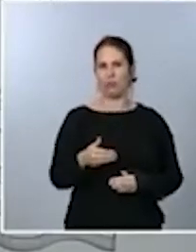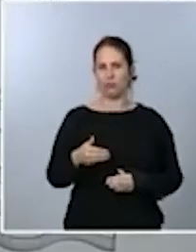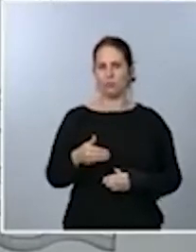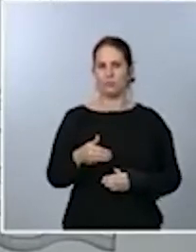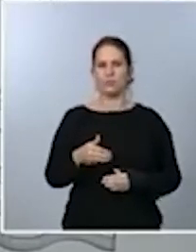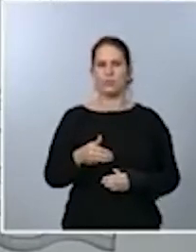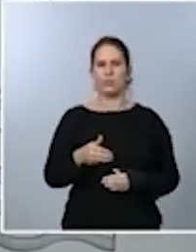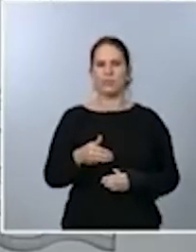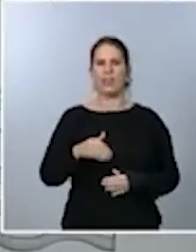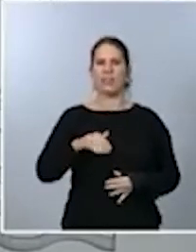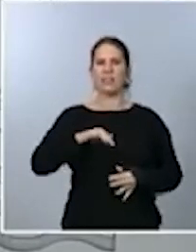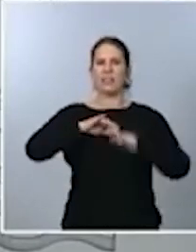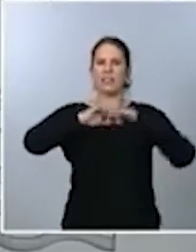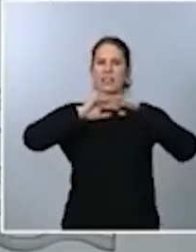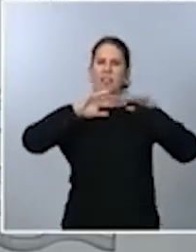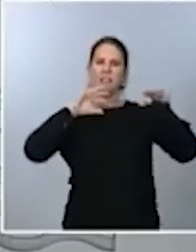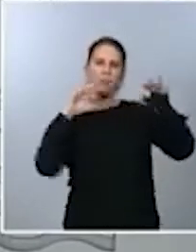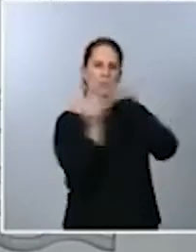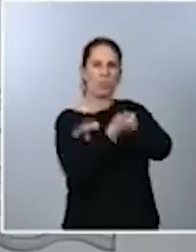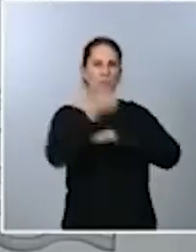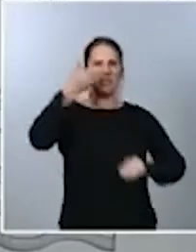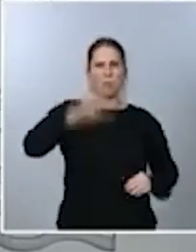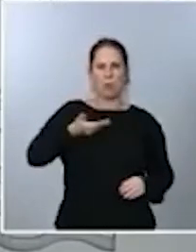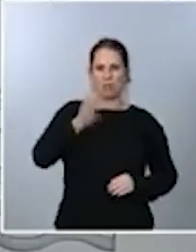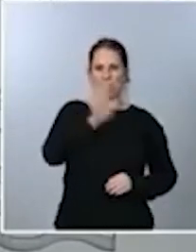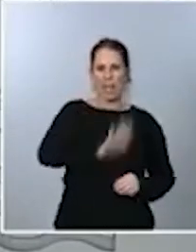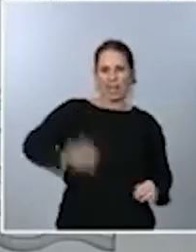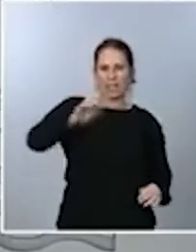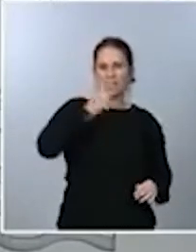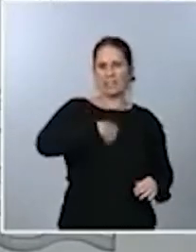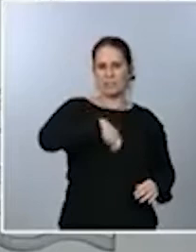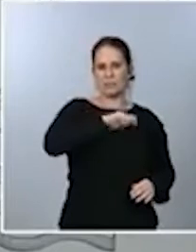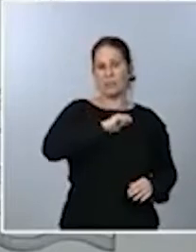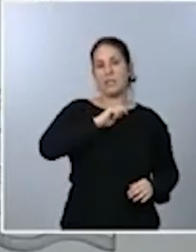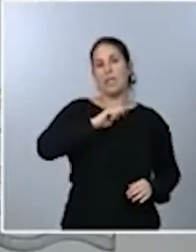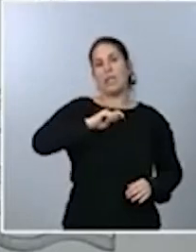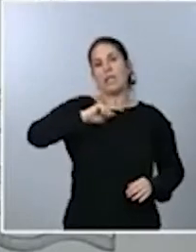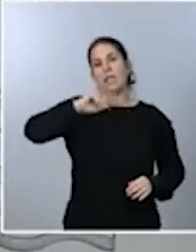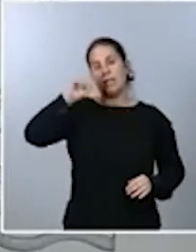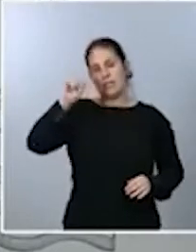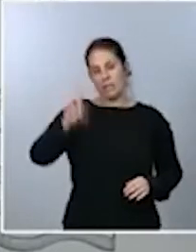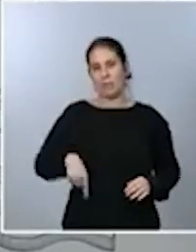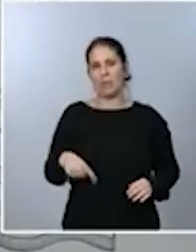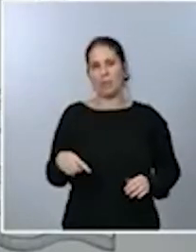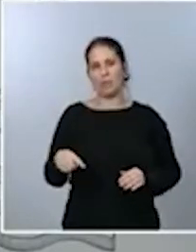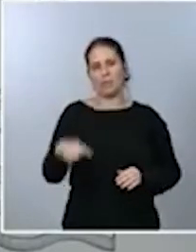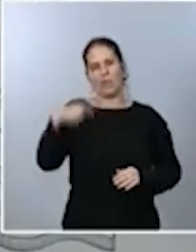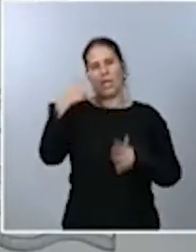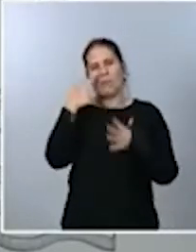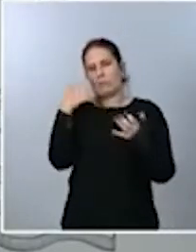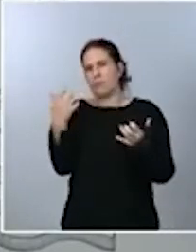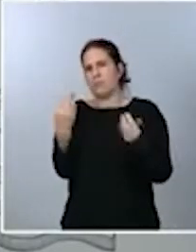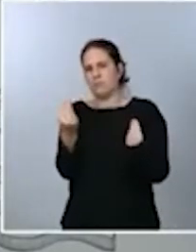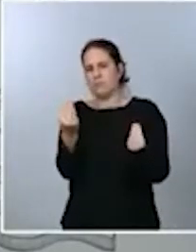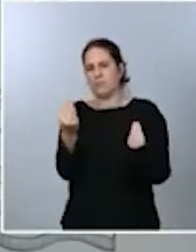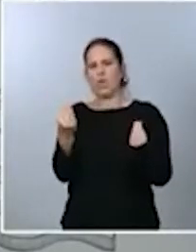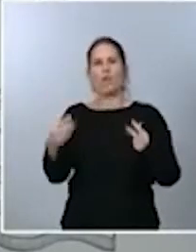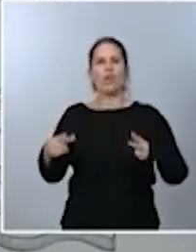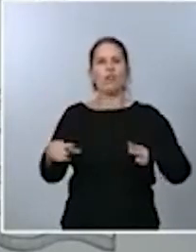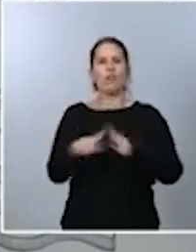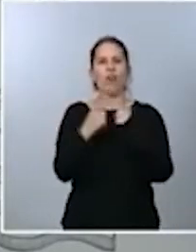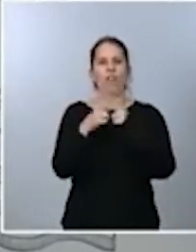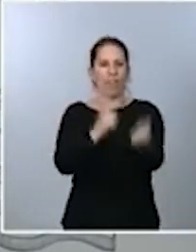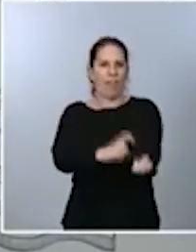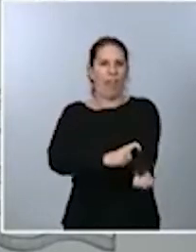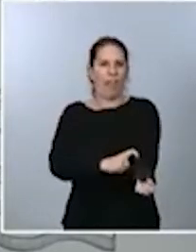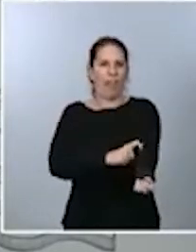importantes que necesita este país, así como en el carácter social que tiene este Gobierno en su ADN, de manera